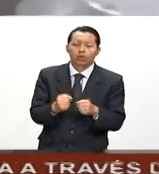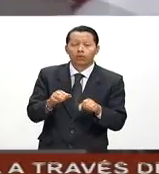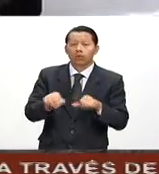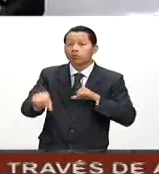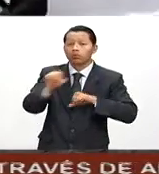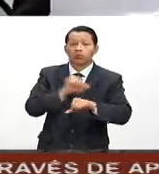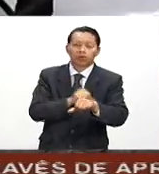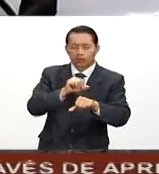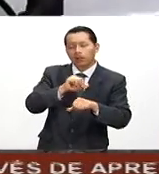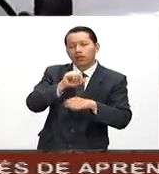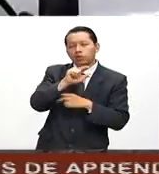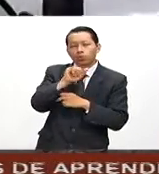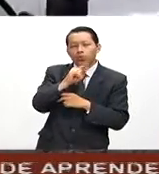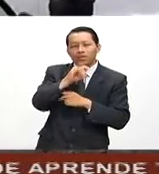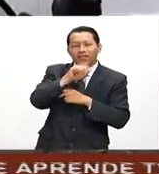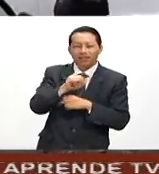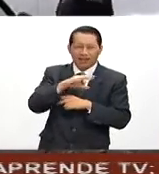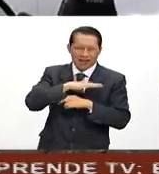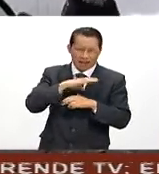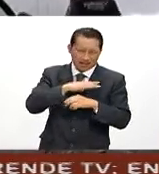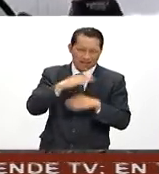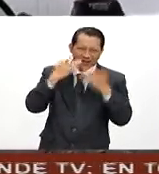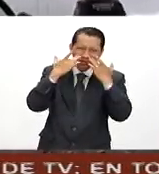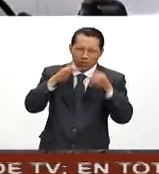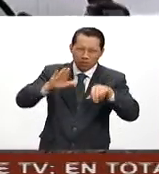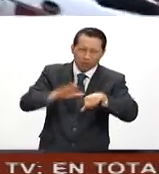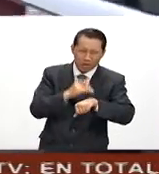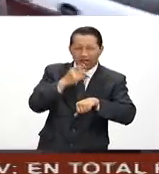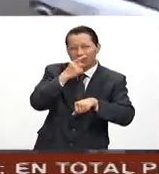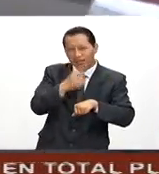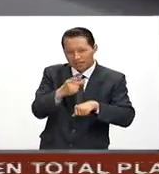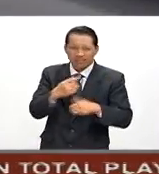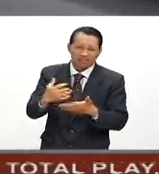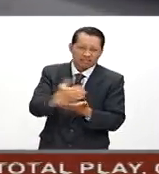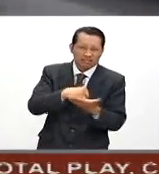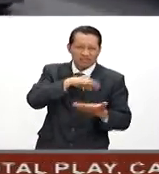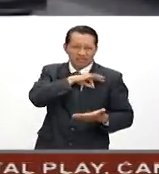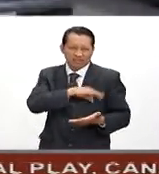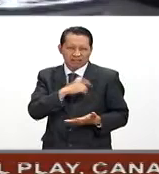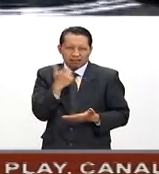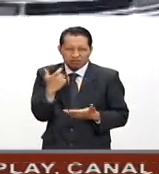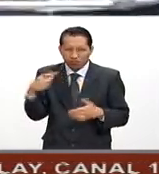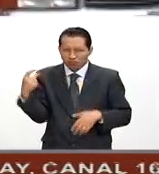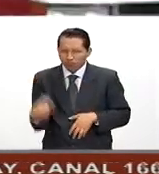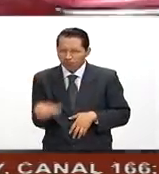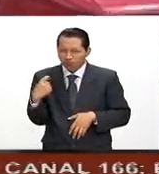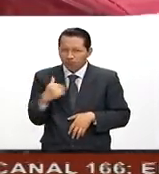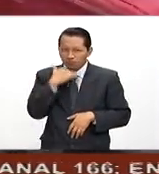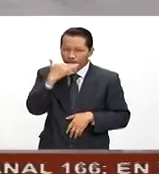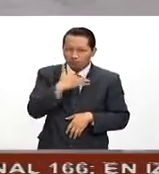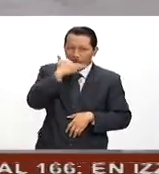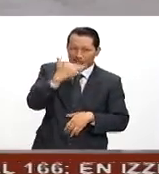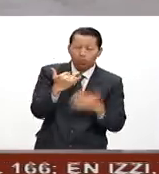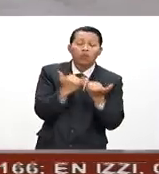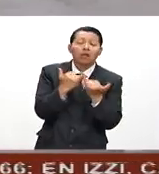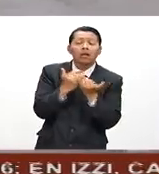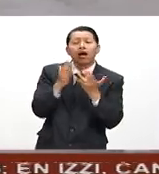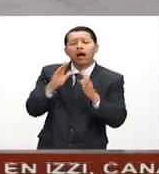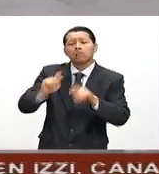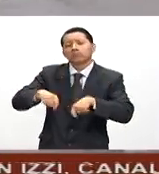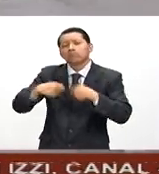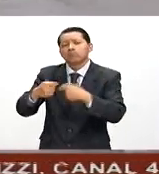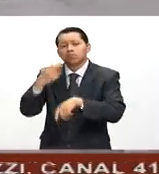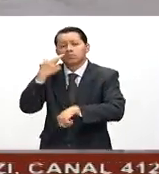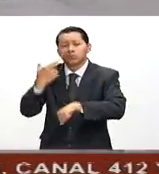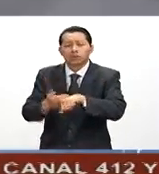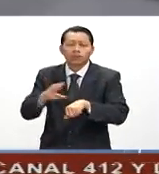Bermúdez Urita, quien renunció al cargo después de ser acusado de enriquecimiento ilícito. Navaulguín quedó como encargado del despacho después de